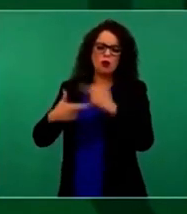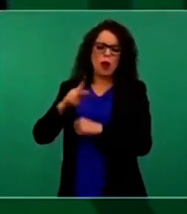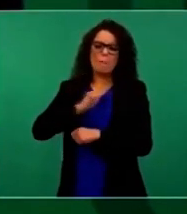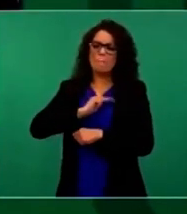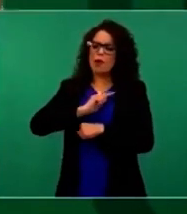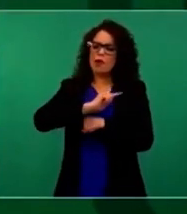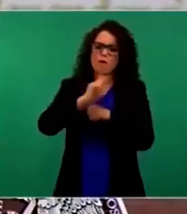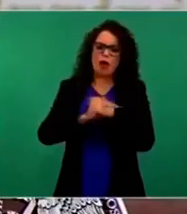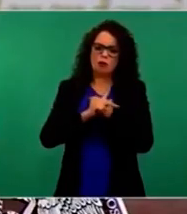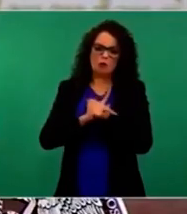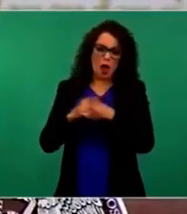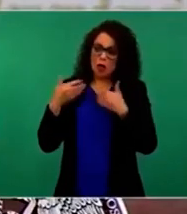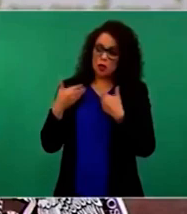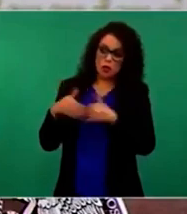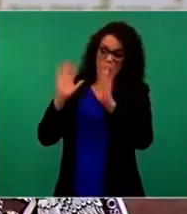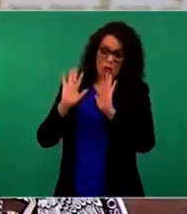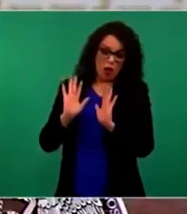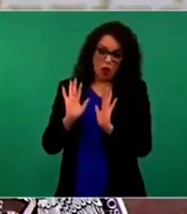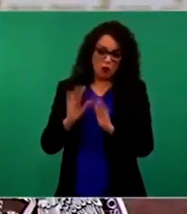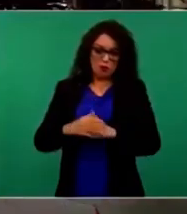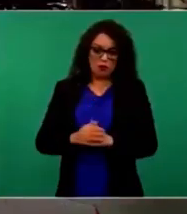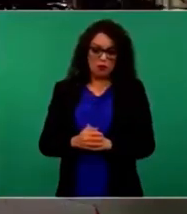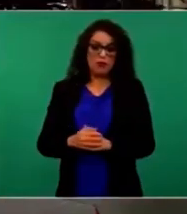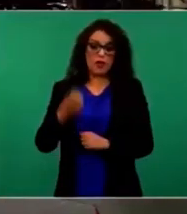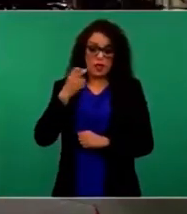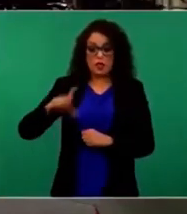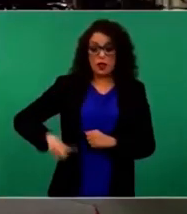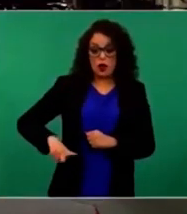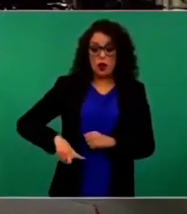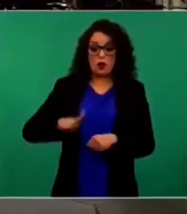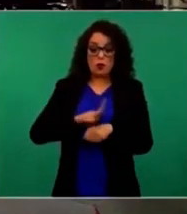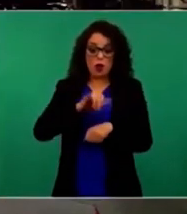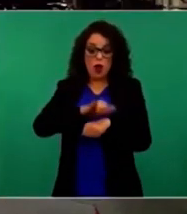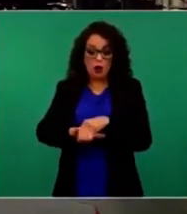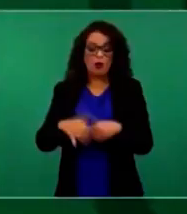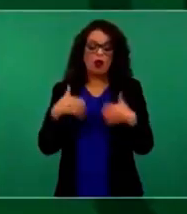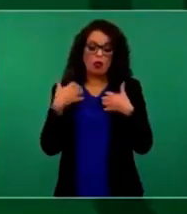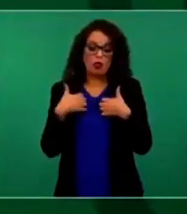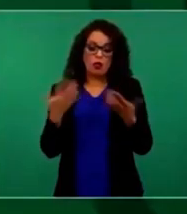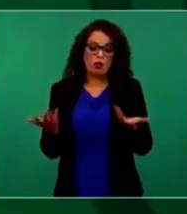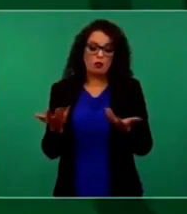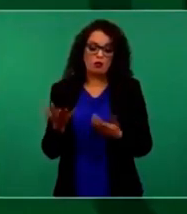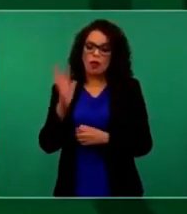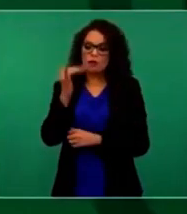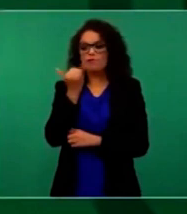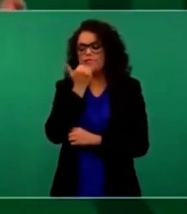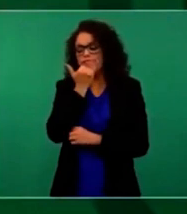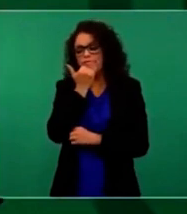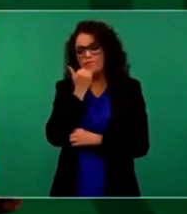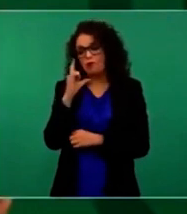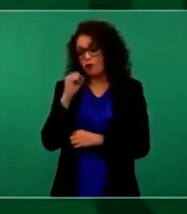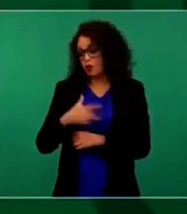Y ya, se fue. Cosa que causó molestia al gobierno de Paraguay, presidente. Pues lo lamentamos mucho y